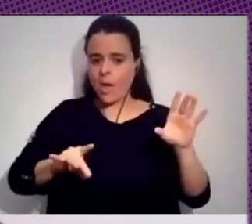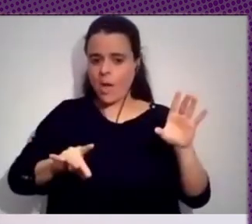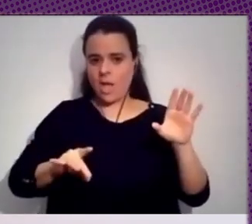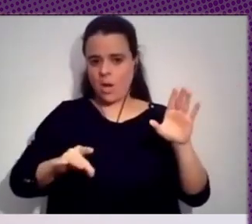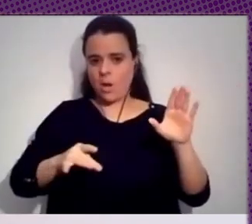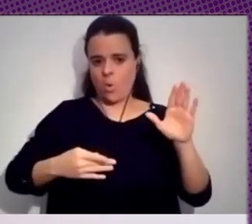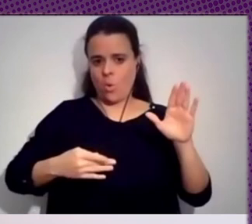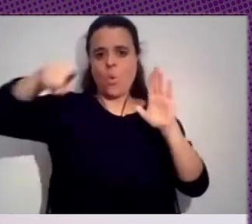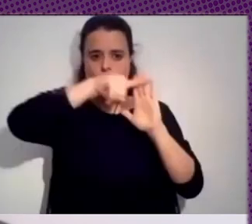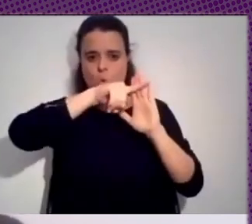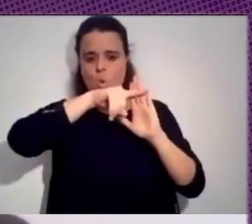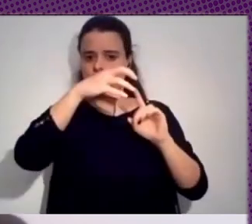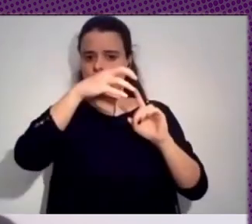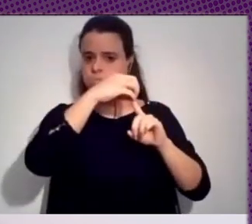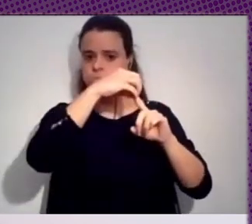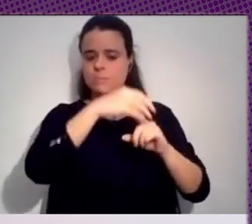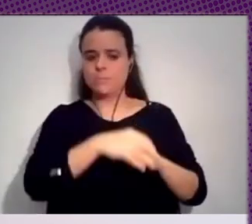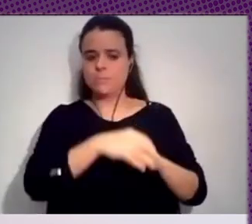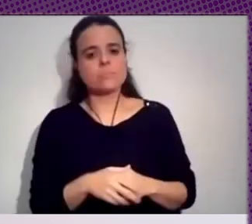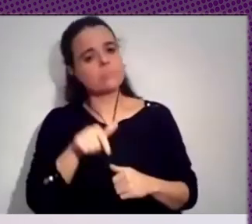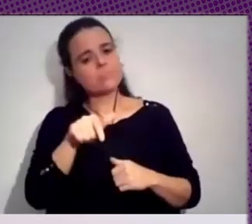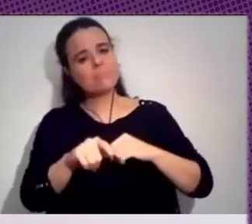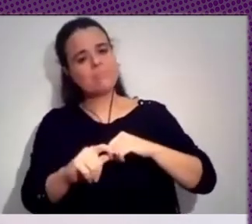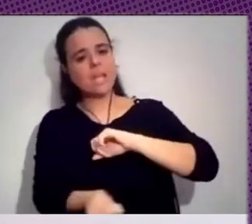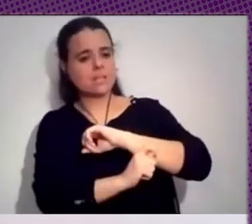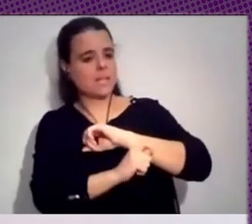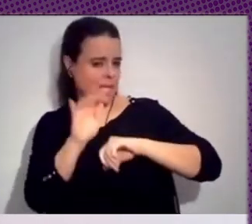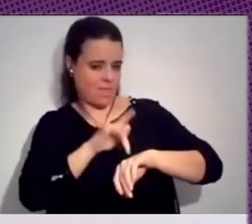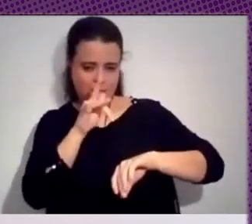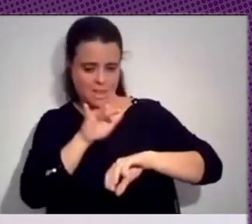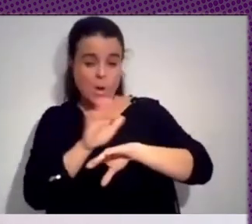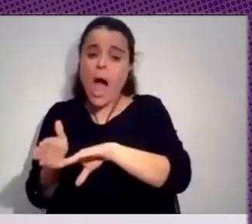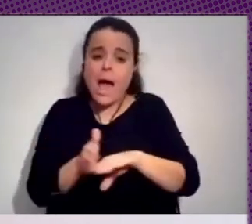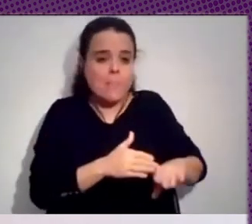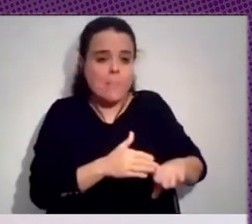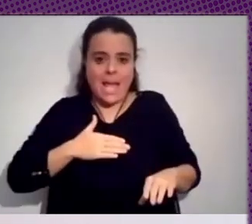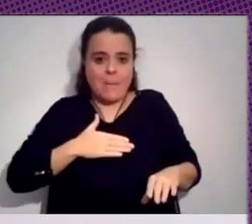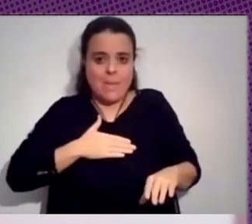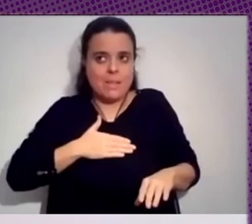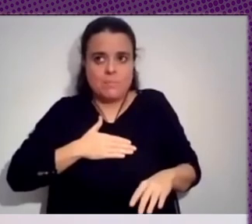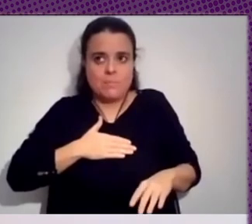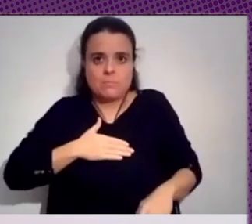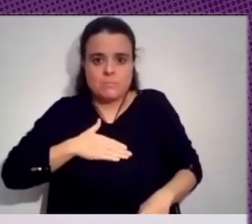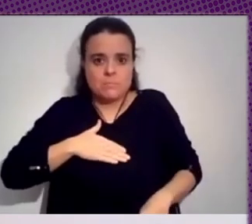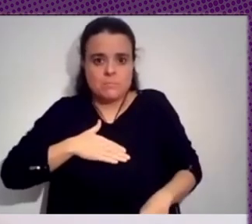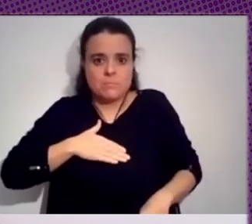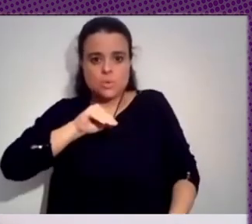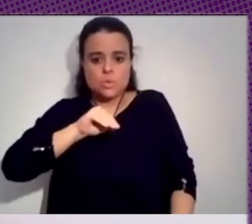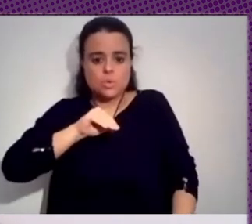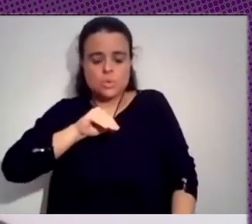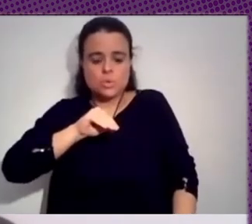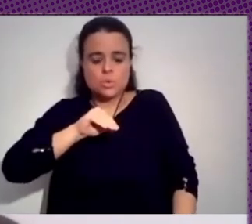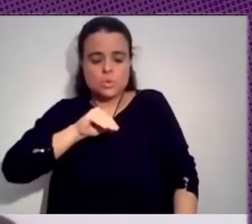curiosamente más allá de esta estrategia digital lo que a mí me supera y que no es que no lo entienda sino que me da luz de por